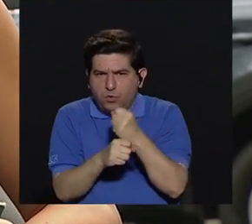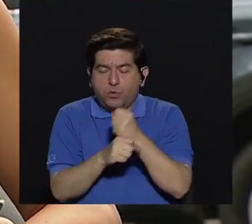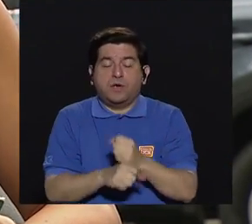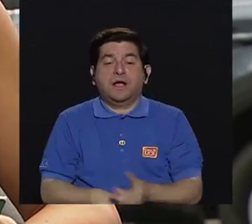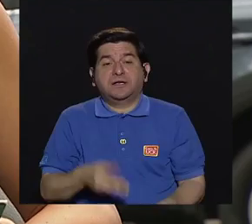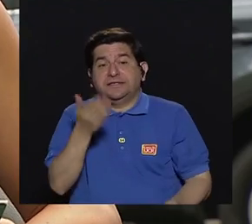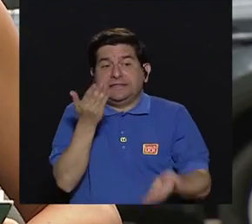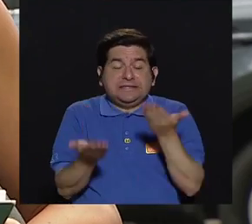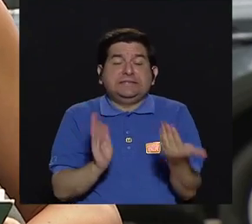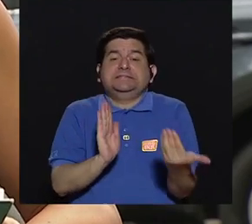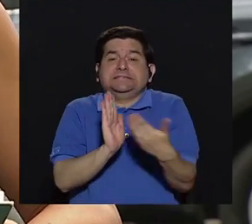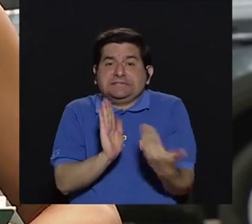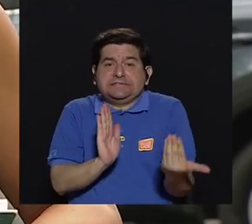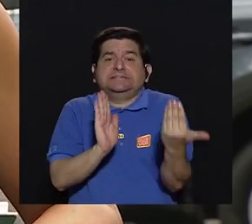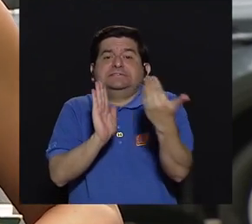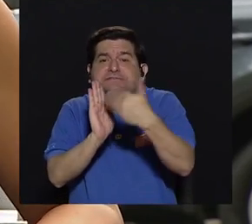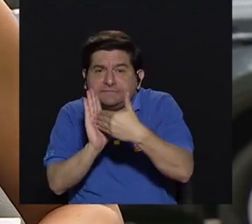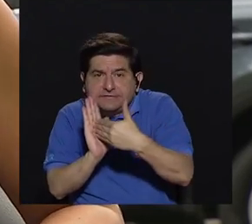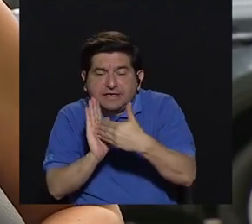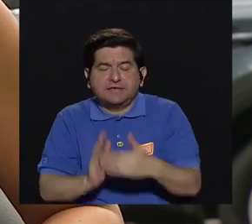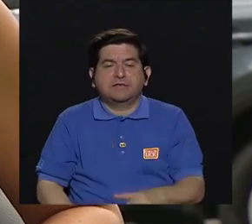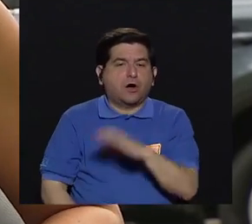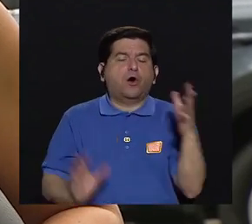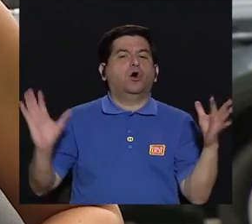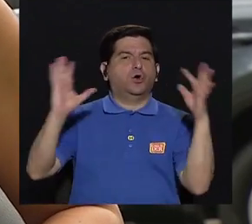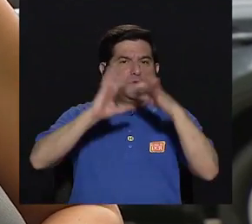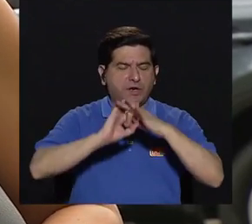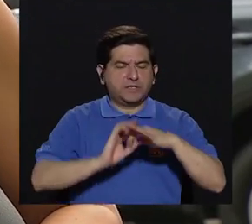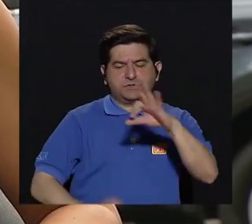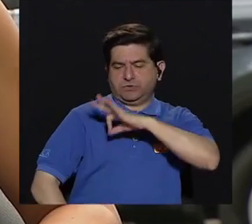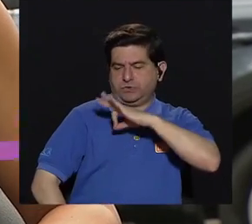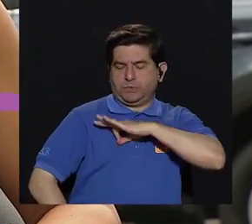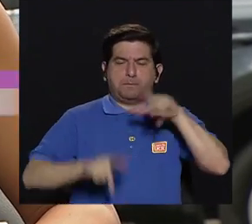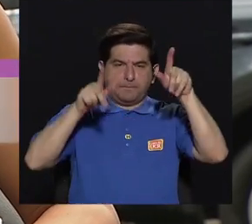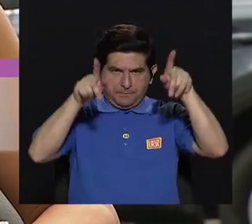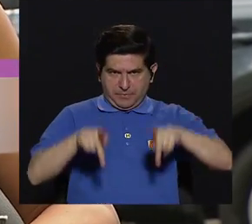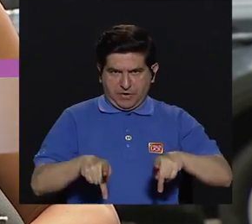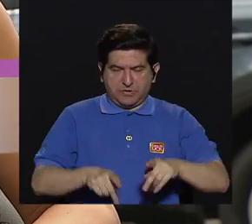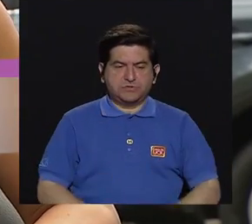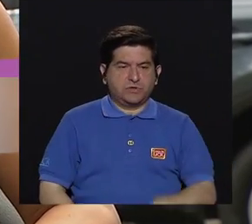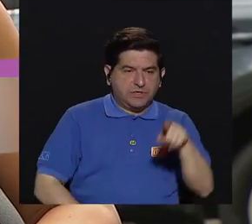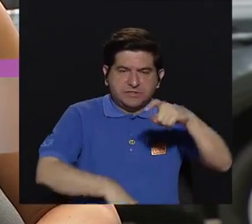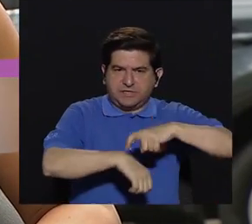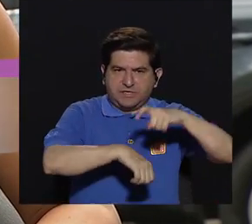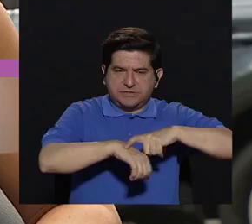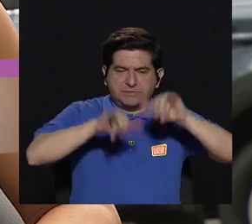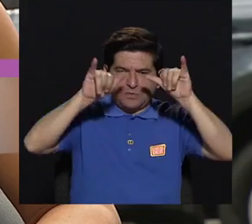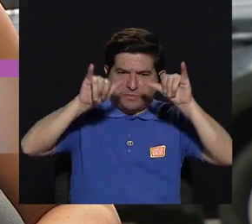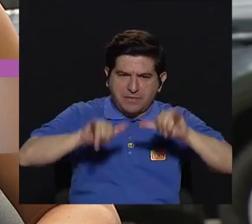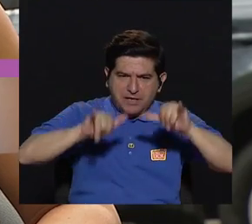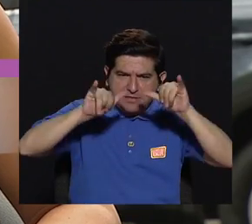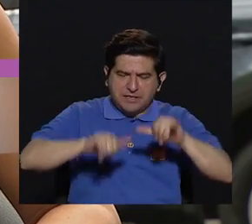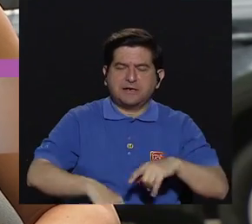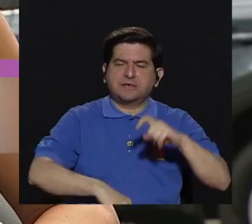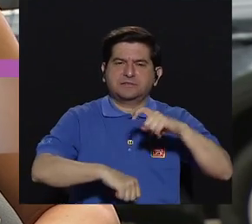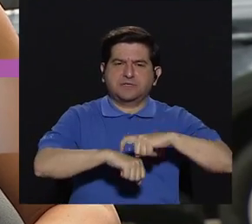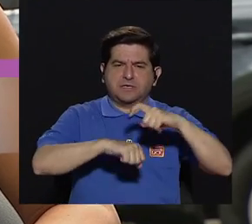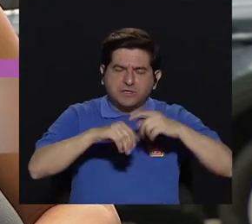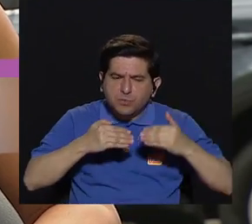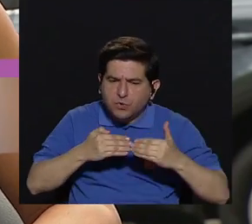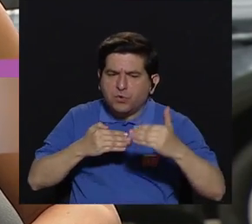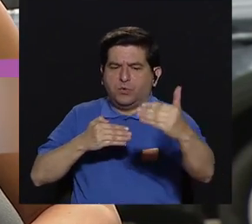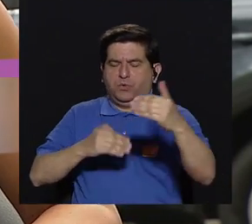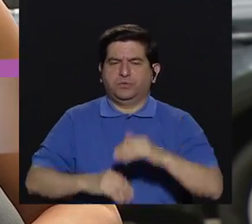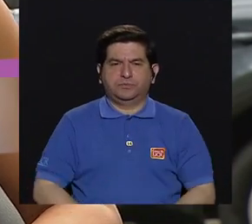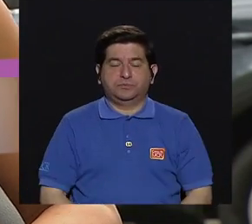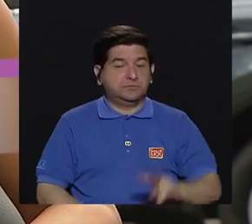trabajo y puede afectar y relacionarse con el bienestar de las personas que van a estar ahí la mayor parte del tiempo.